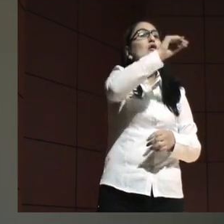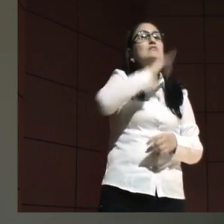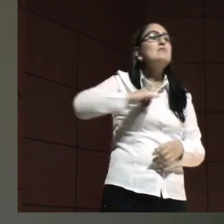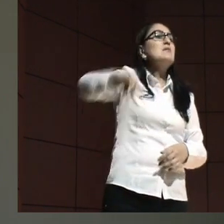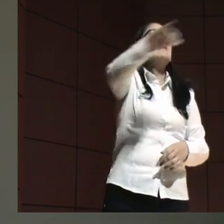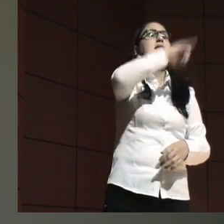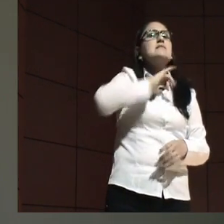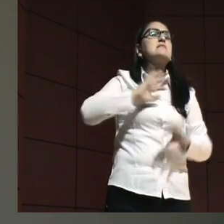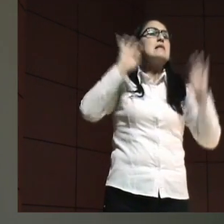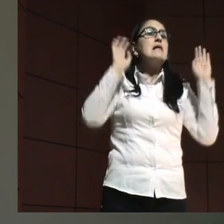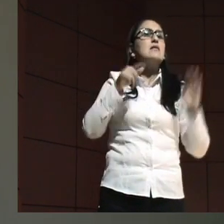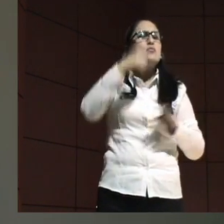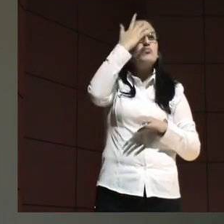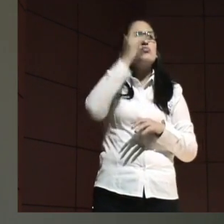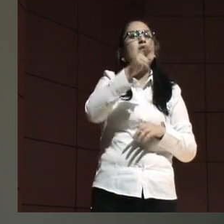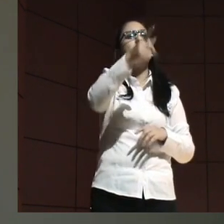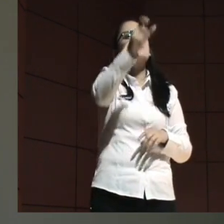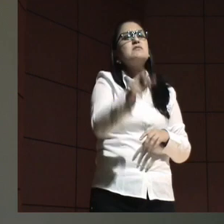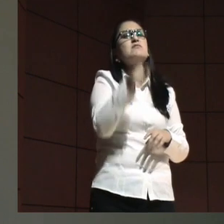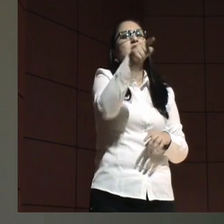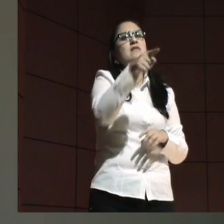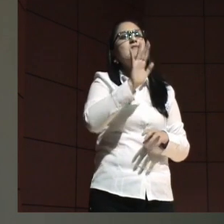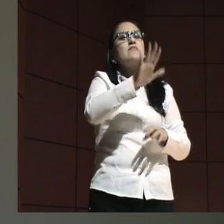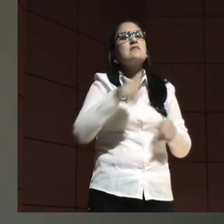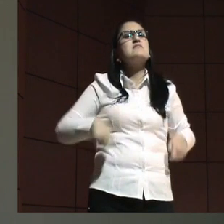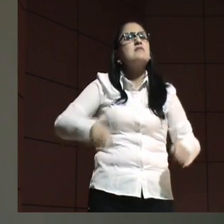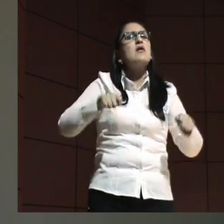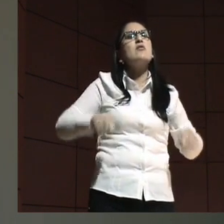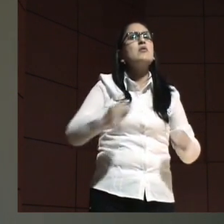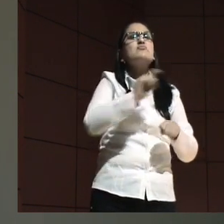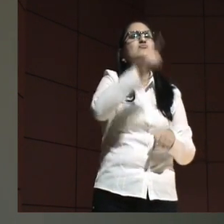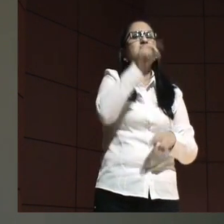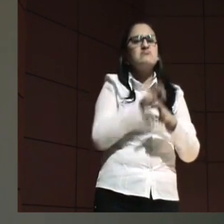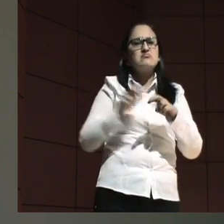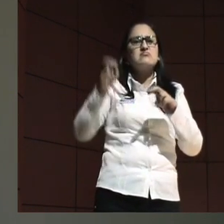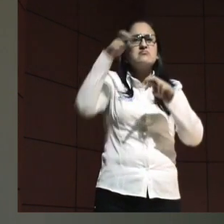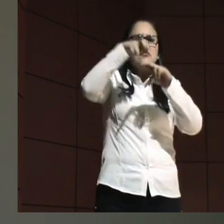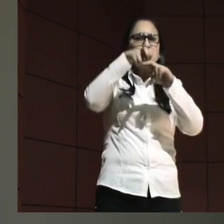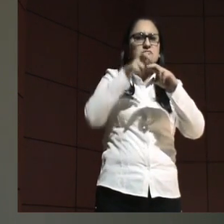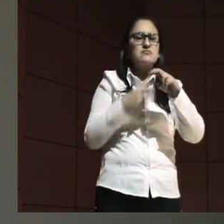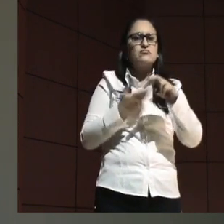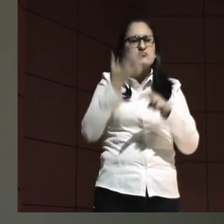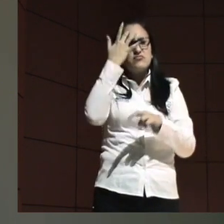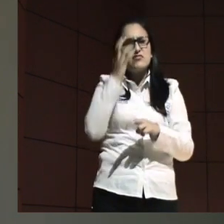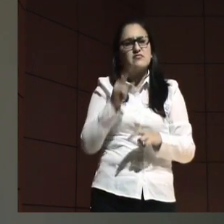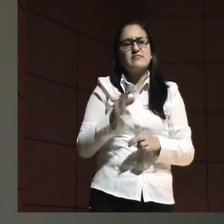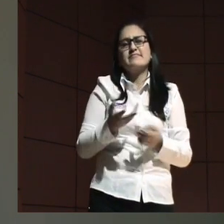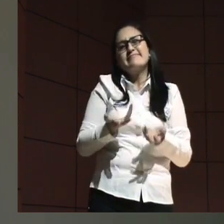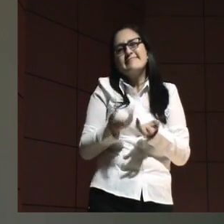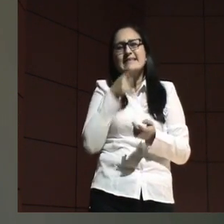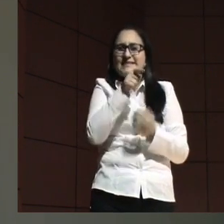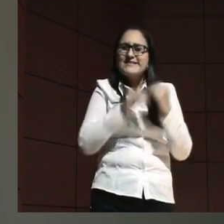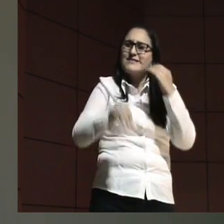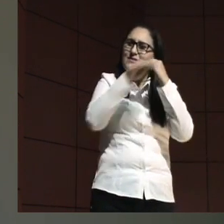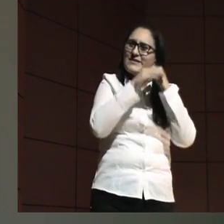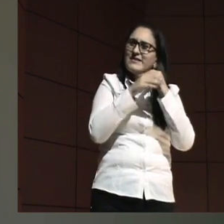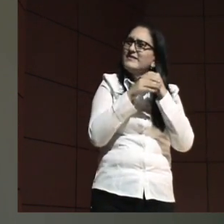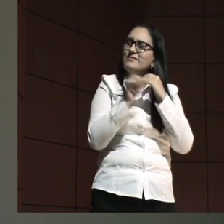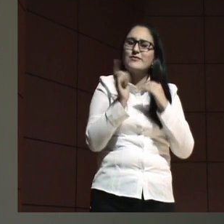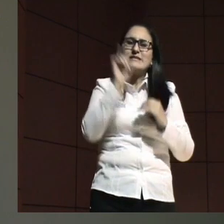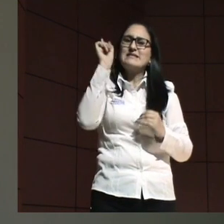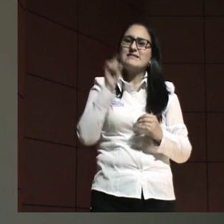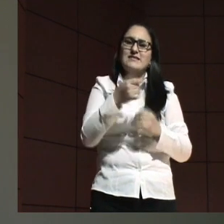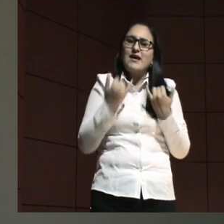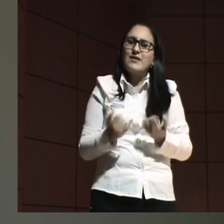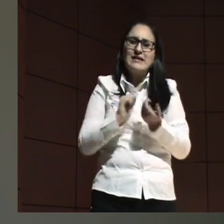iguales, entonces, ¿por qué la persona con silla de ruedas no subió el escalón que yo acabé de subir? Ese no es el igualitarismo que se